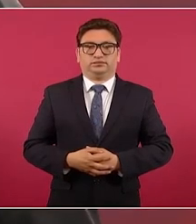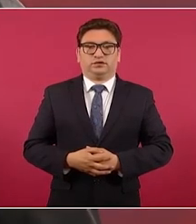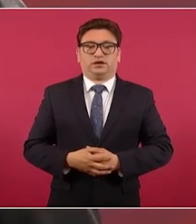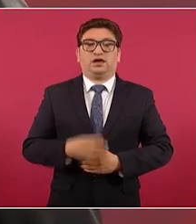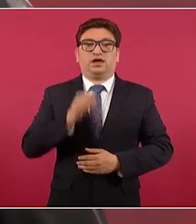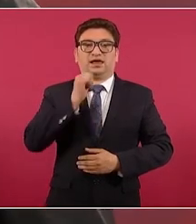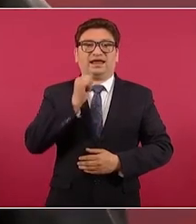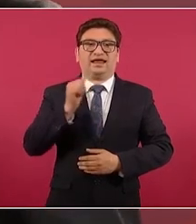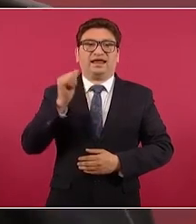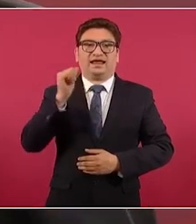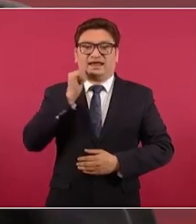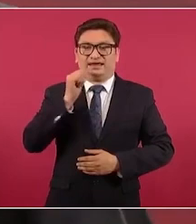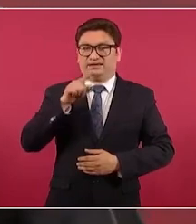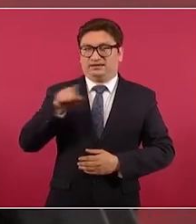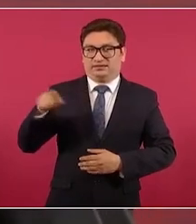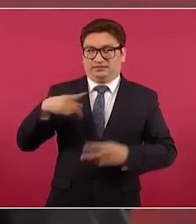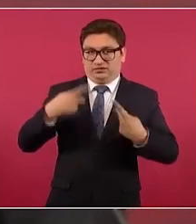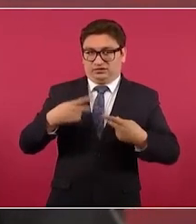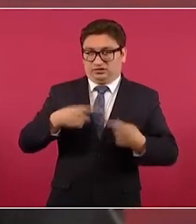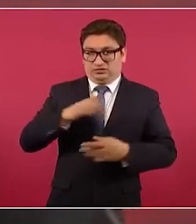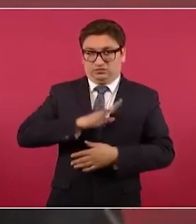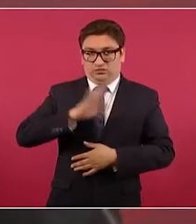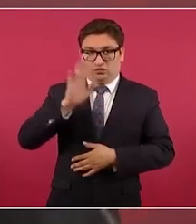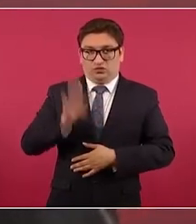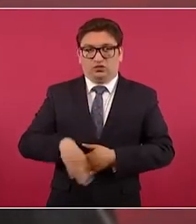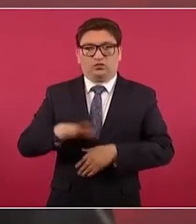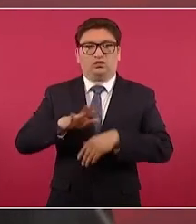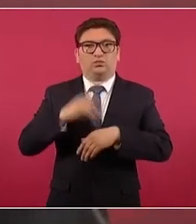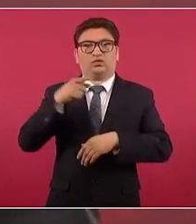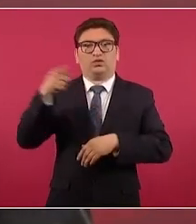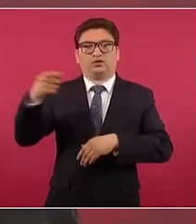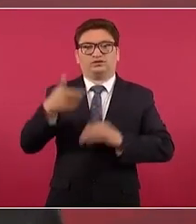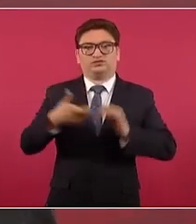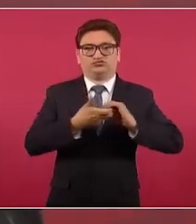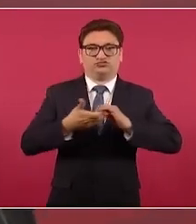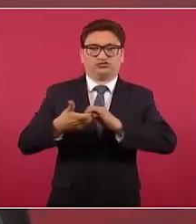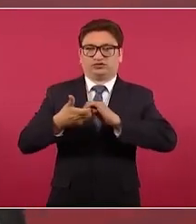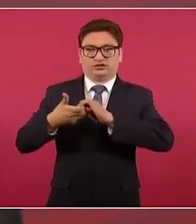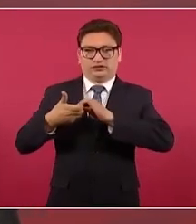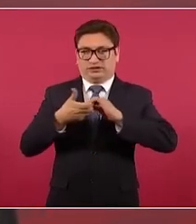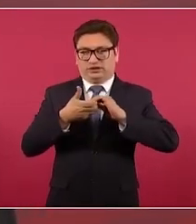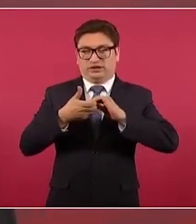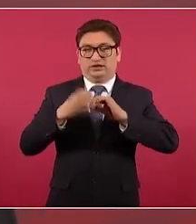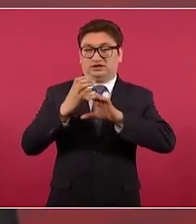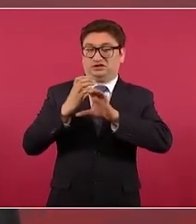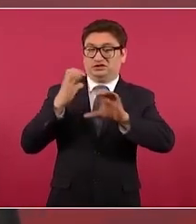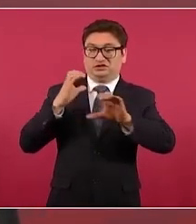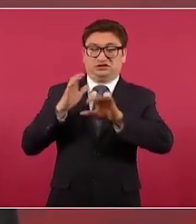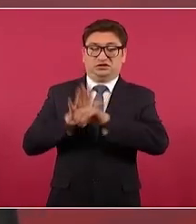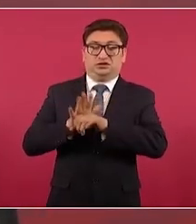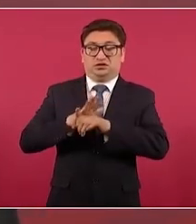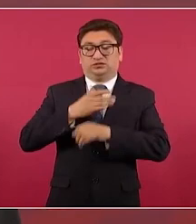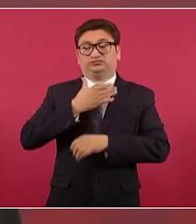ayer asfixiados en un tráiler, una tremenda